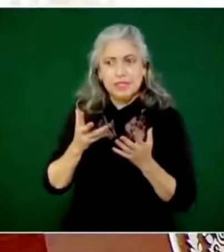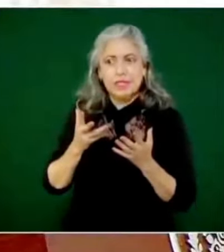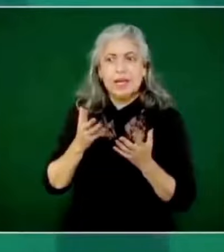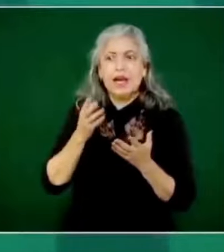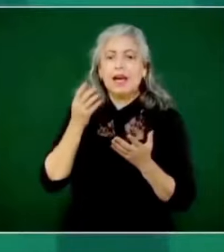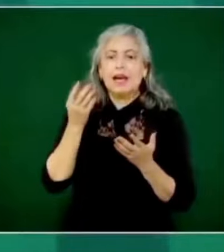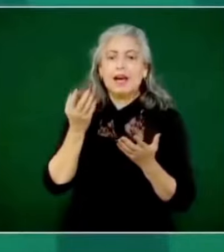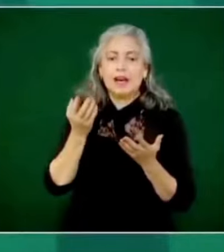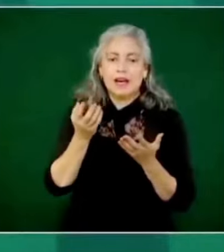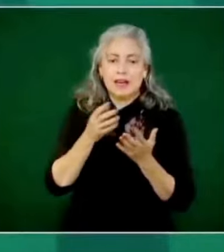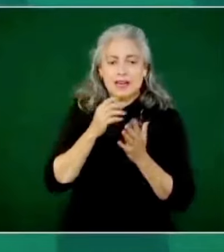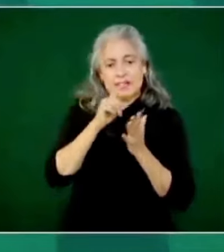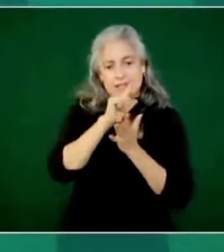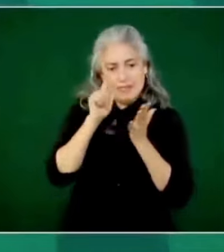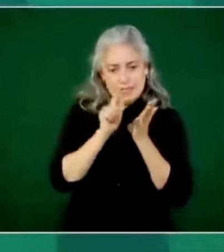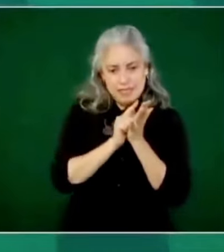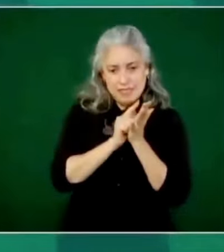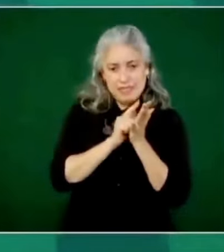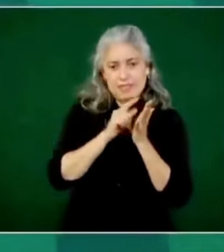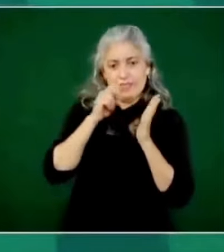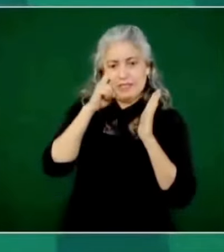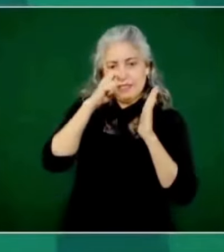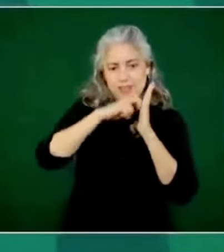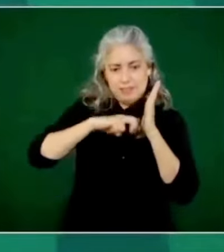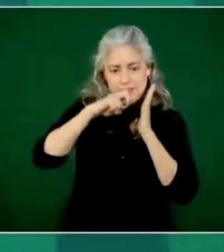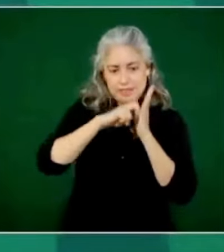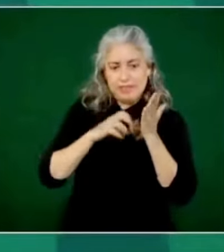de lo antireligioso.